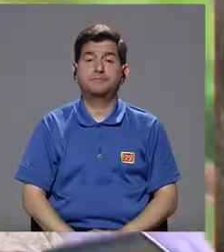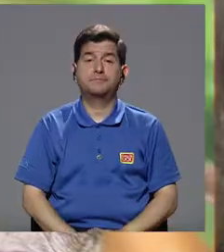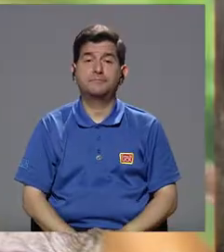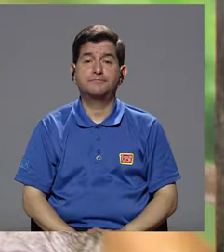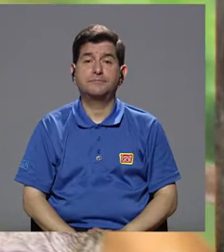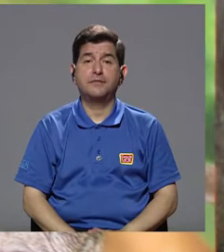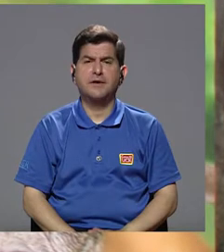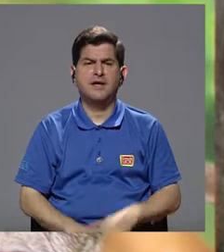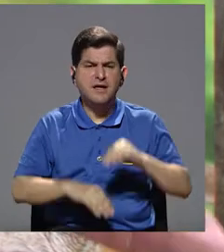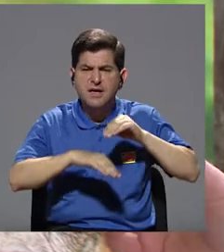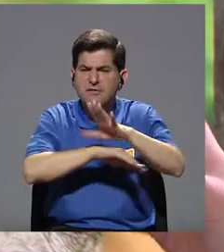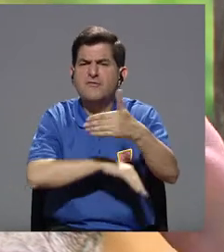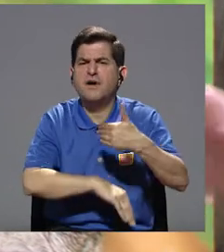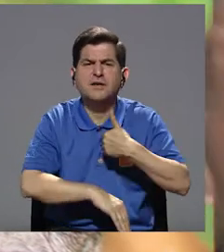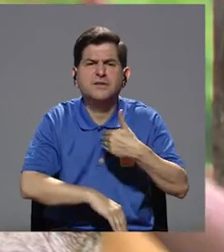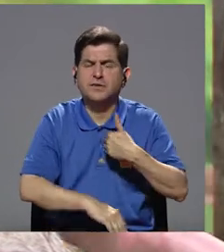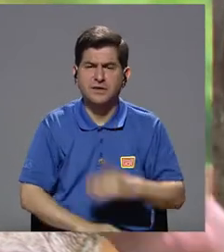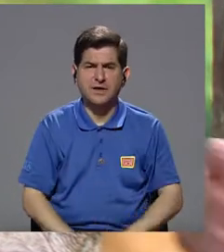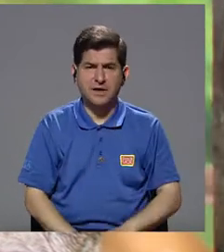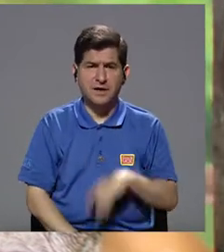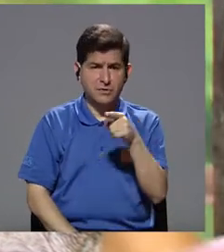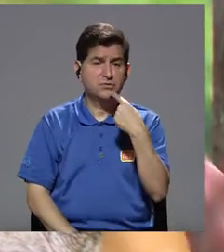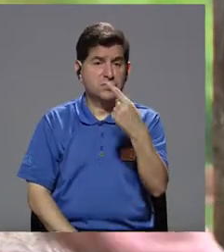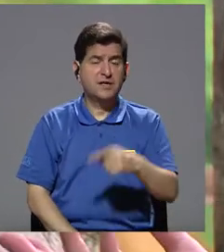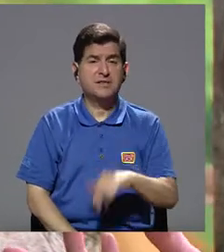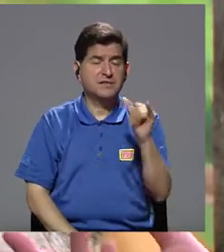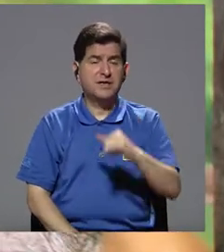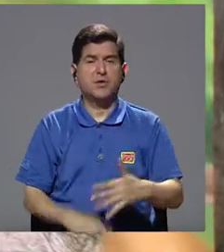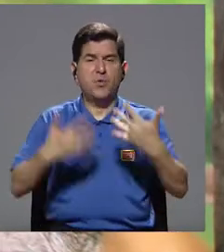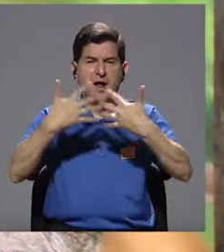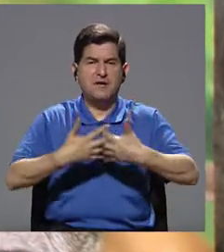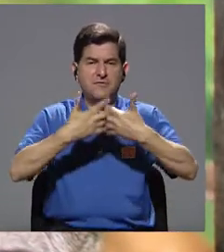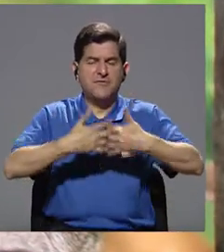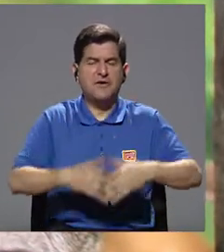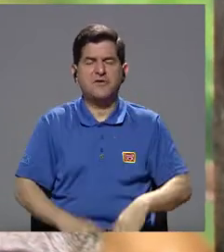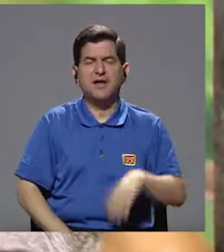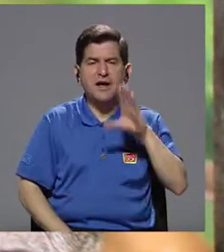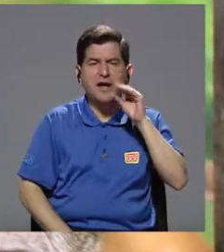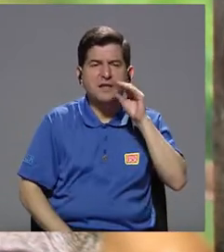¿Qué consecuencias tiene, digamos, esto, bueno, ustedes les llaman también fábricas de cachorros?